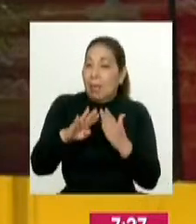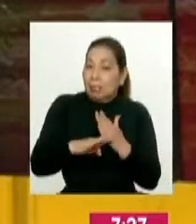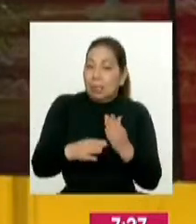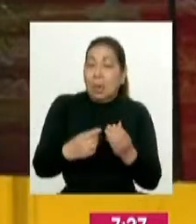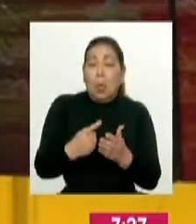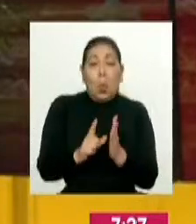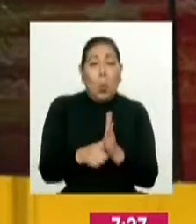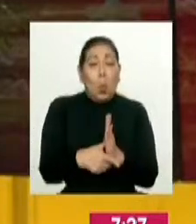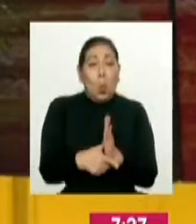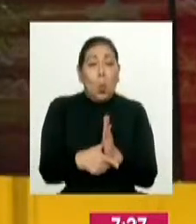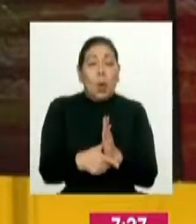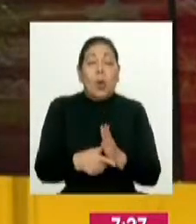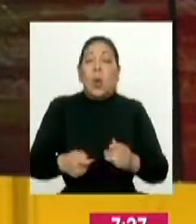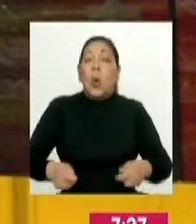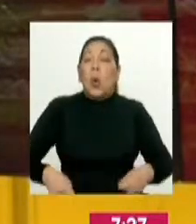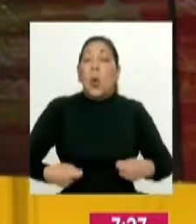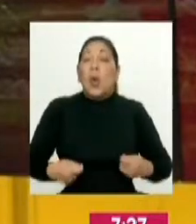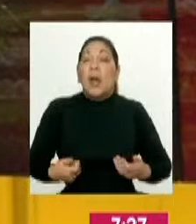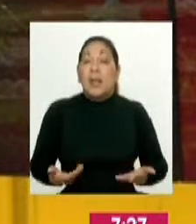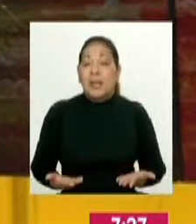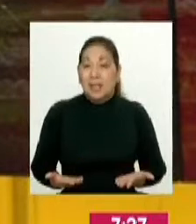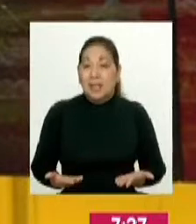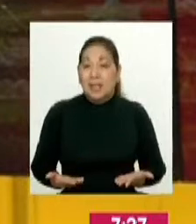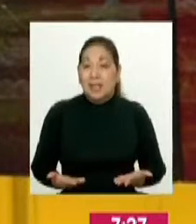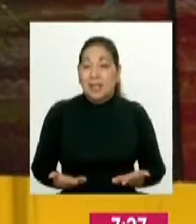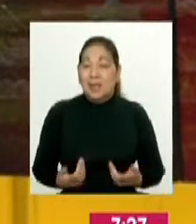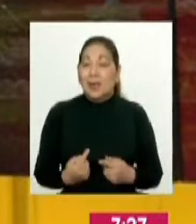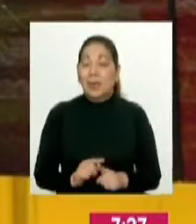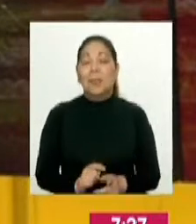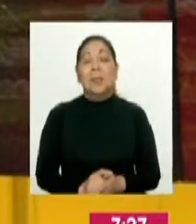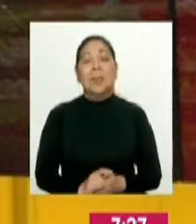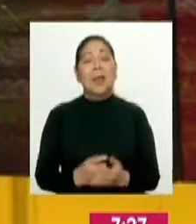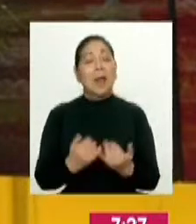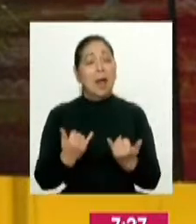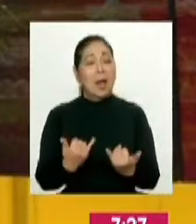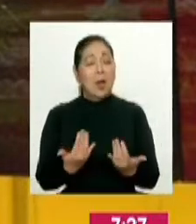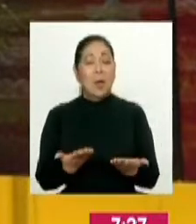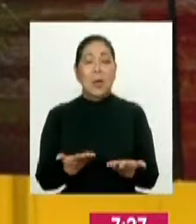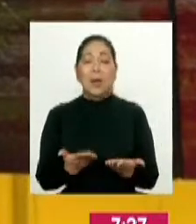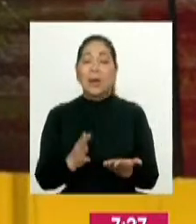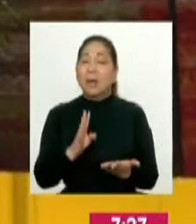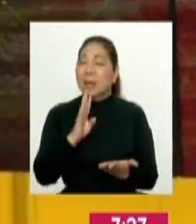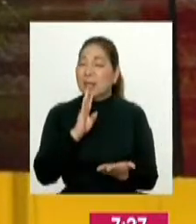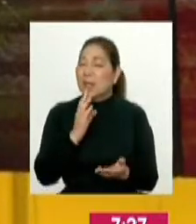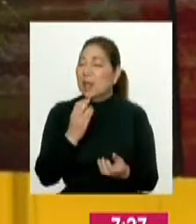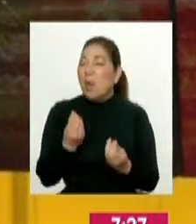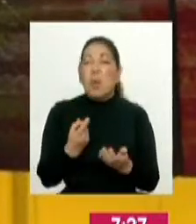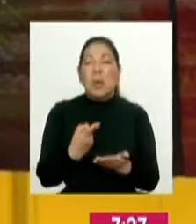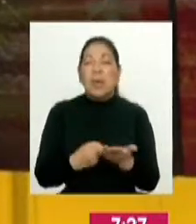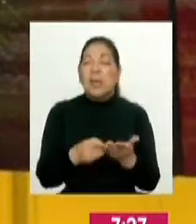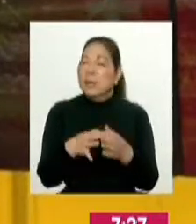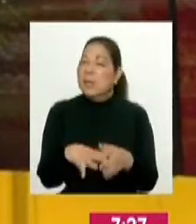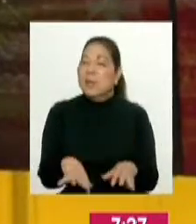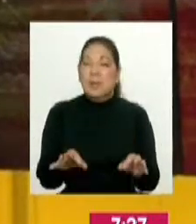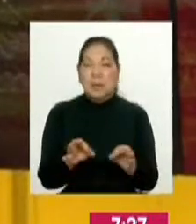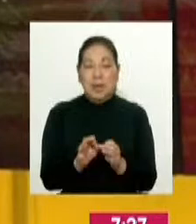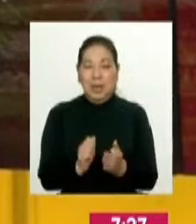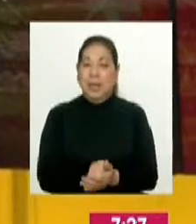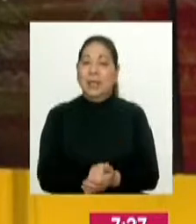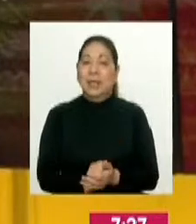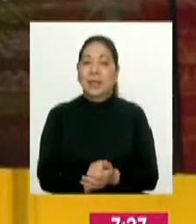pero luego vienen los gastos de campaña. Háblanos de esta situación y por qué es importante